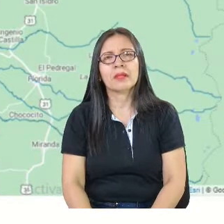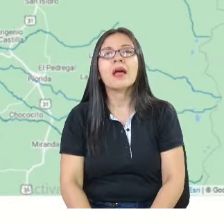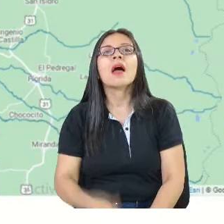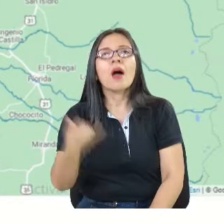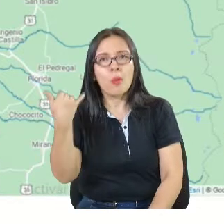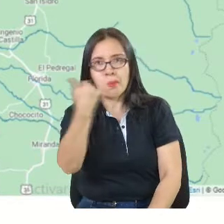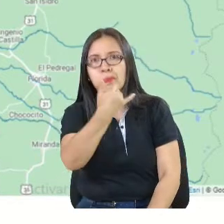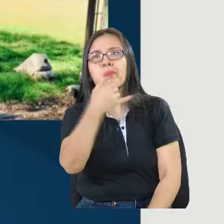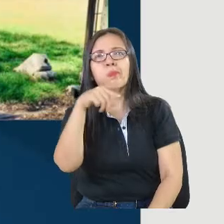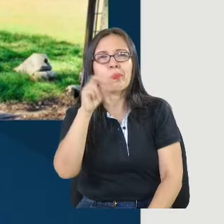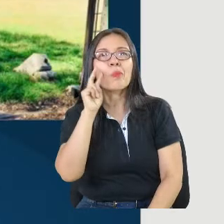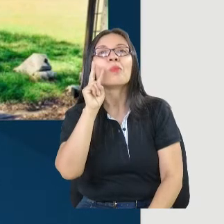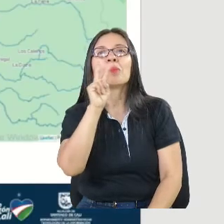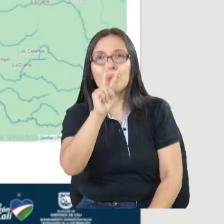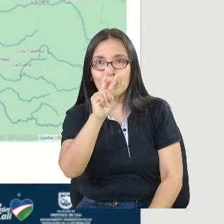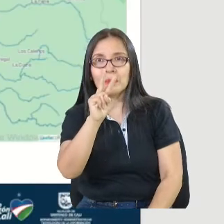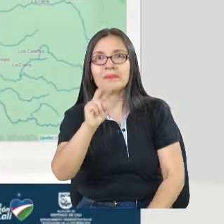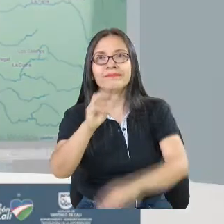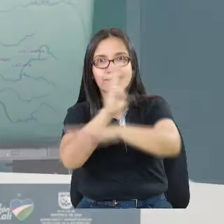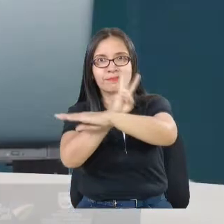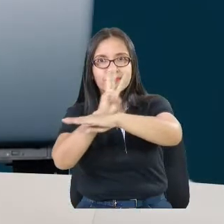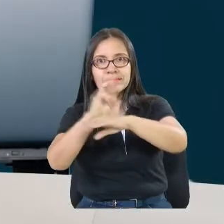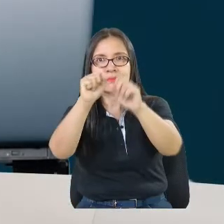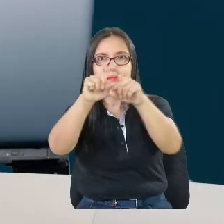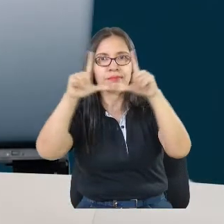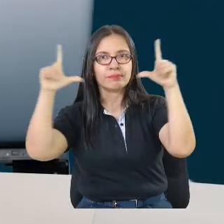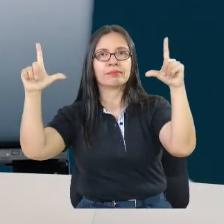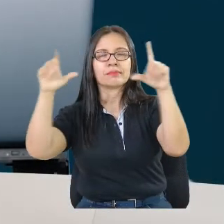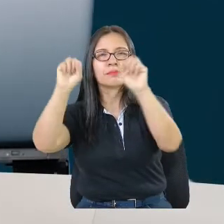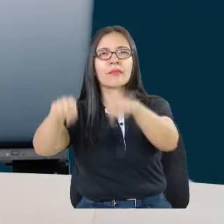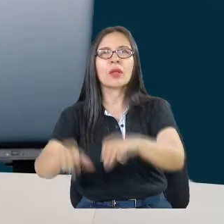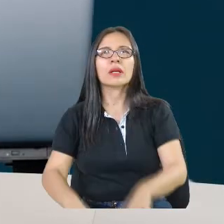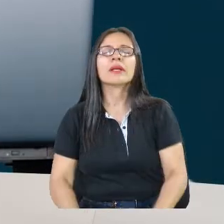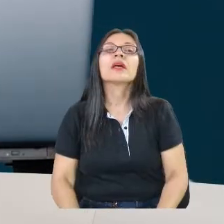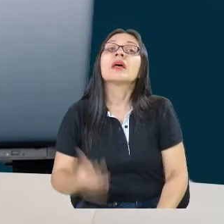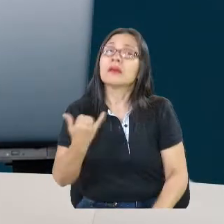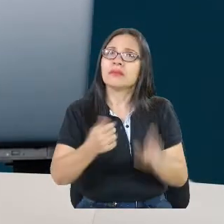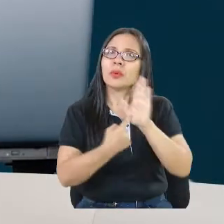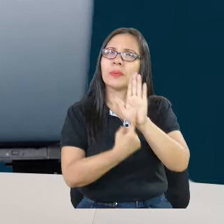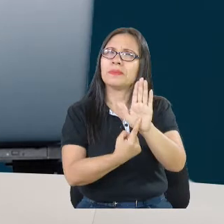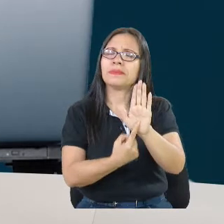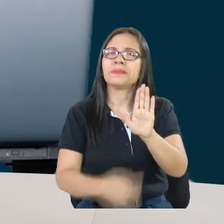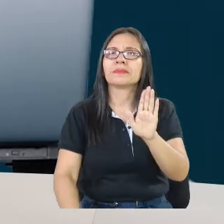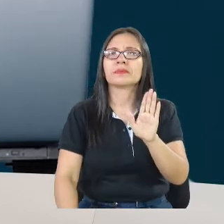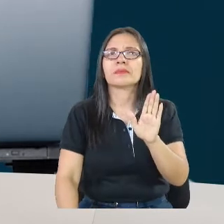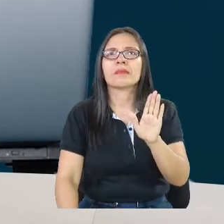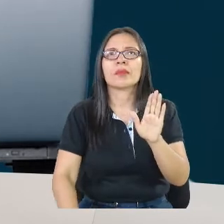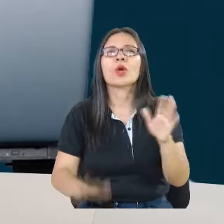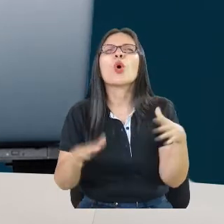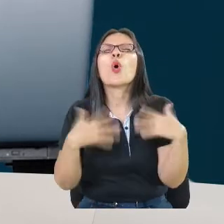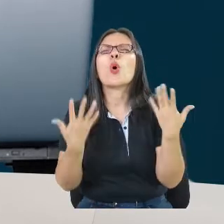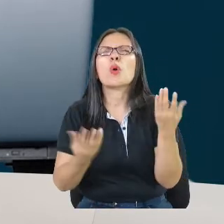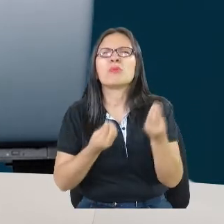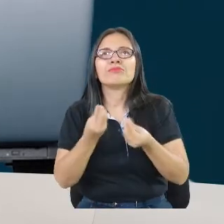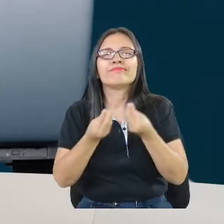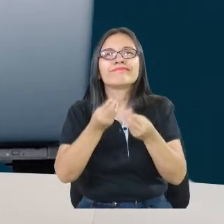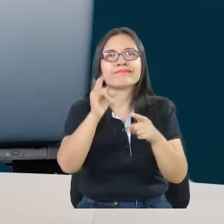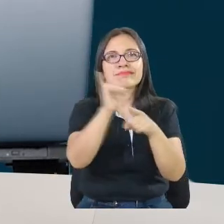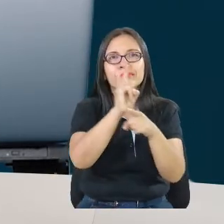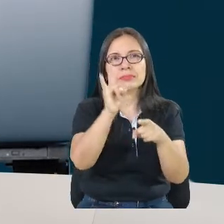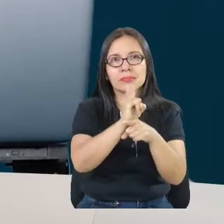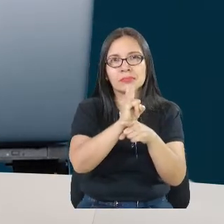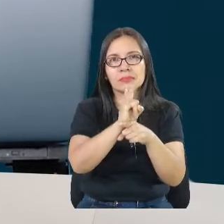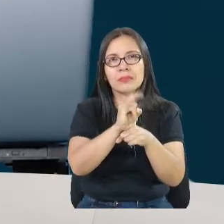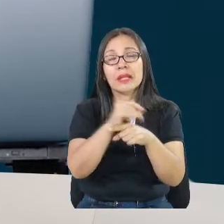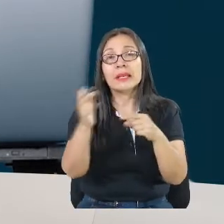lo van a poder visualizar, entonces voy en este momento a mostrarles cómo funciona el geoportal. Les presento esta